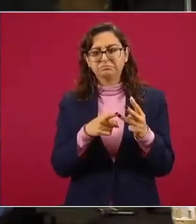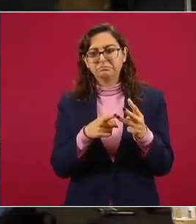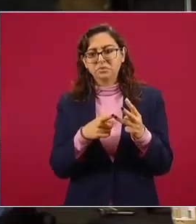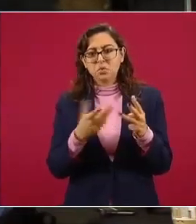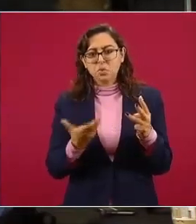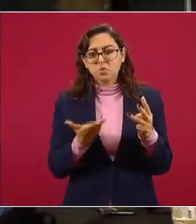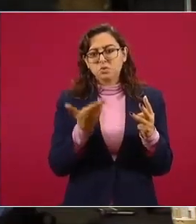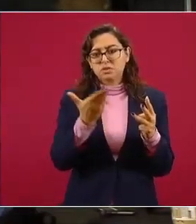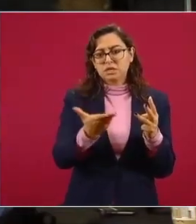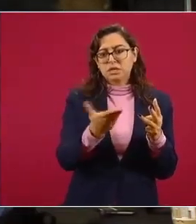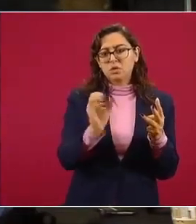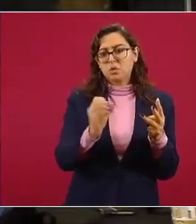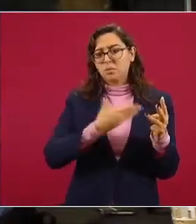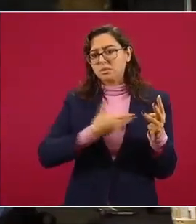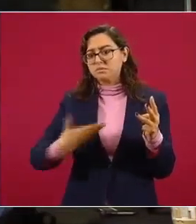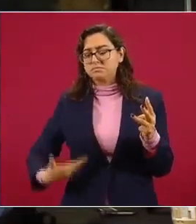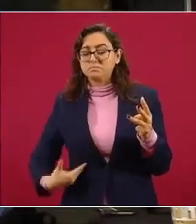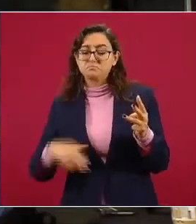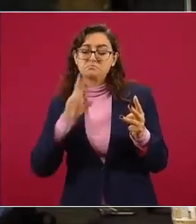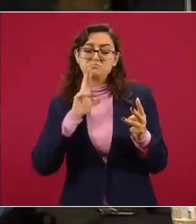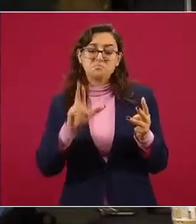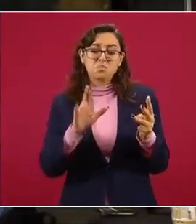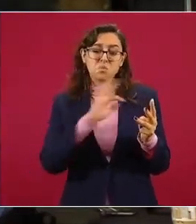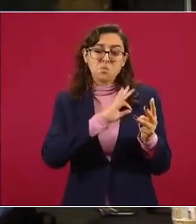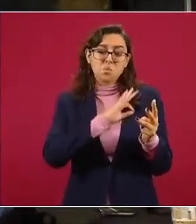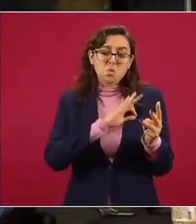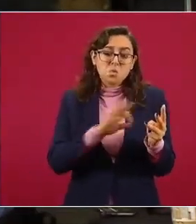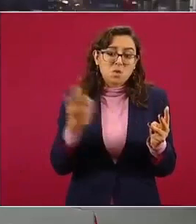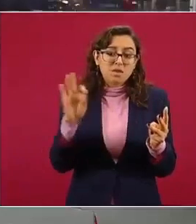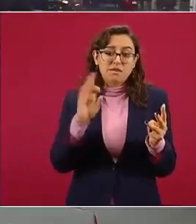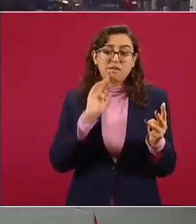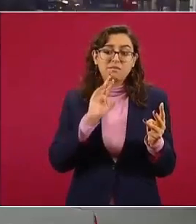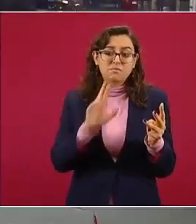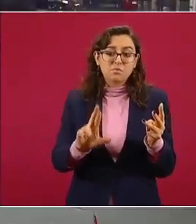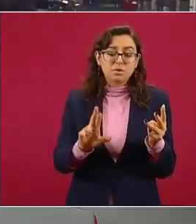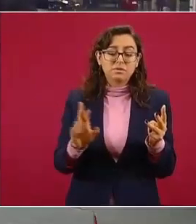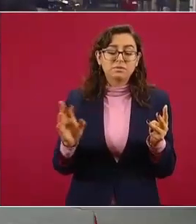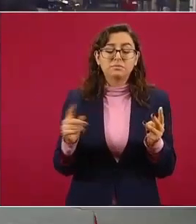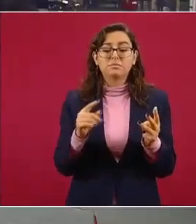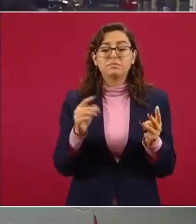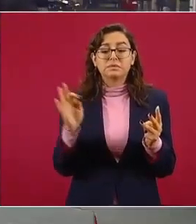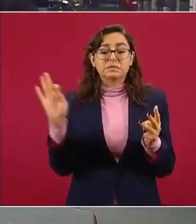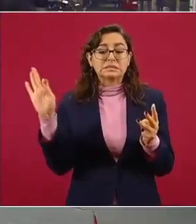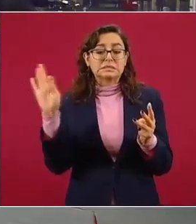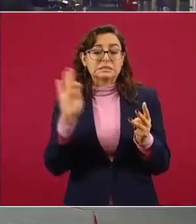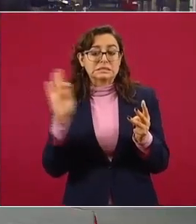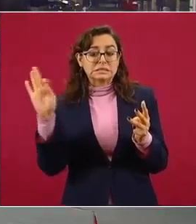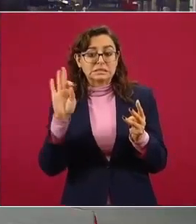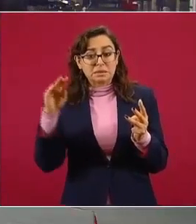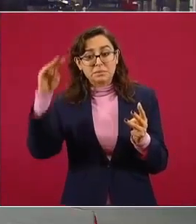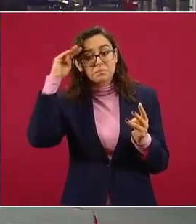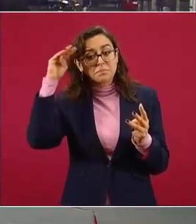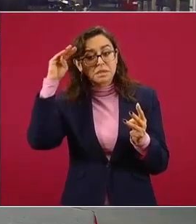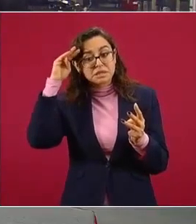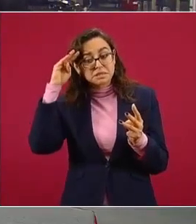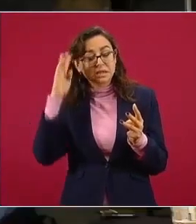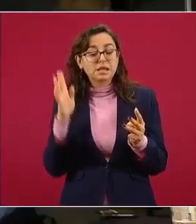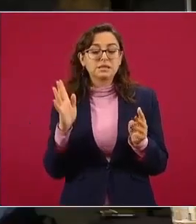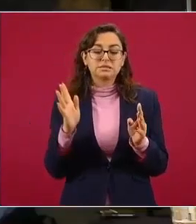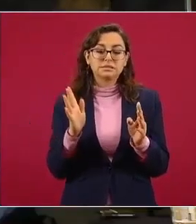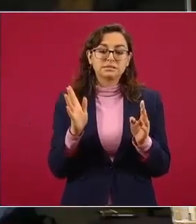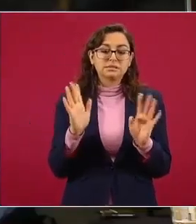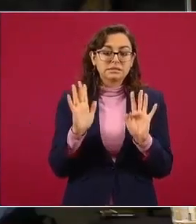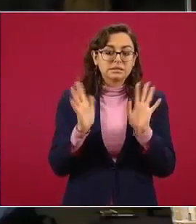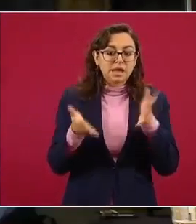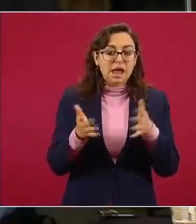que nos pudiera contestar con respecto a que se habla acerca de una de un acuerdo alguna negociación